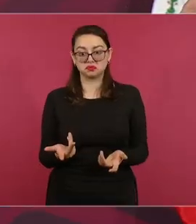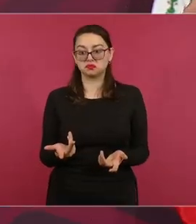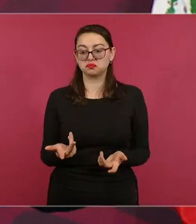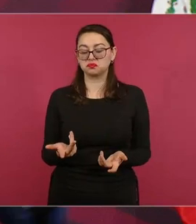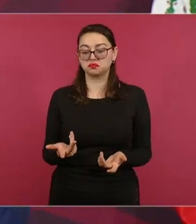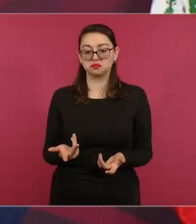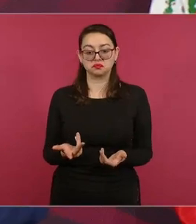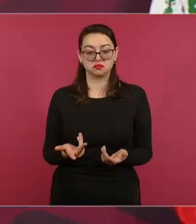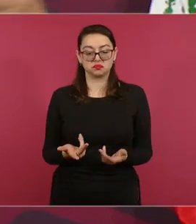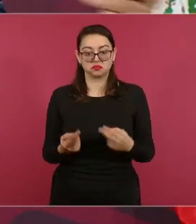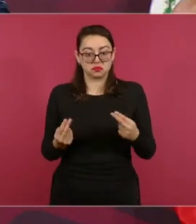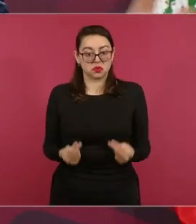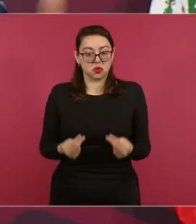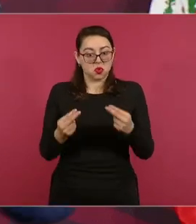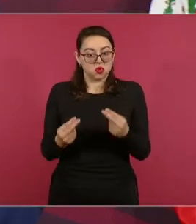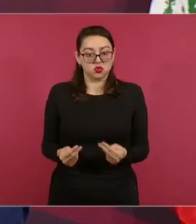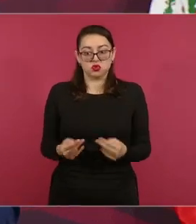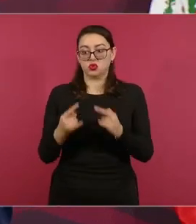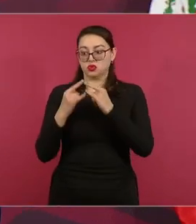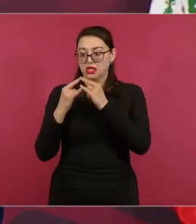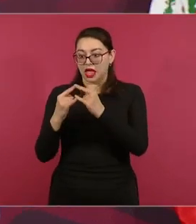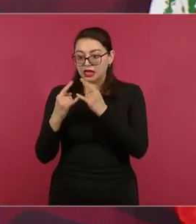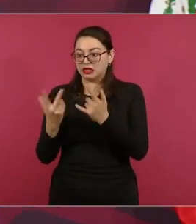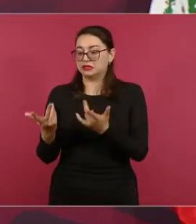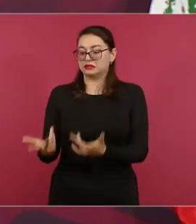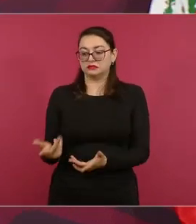comerciantes ambulantes, los de los tianguis.